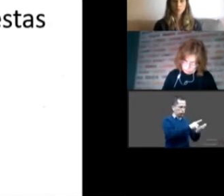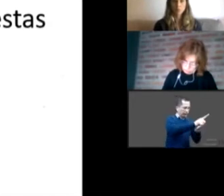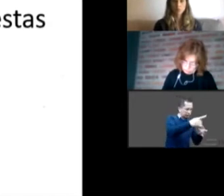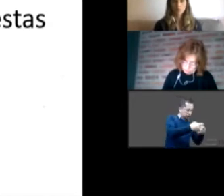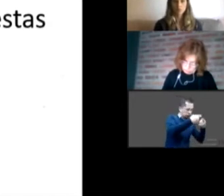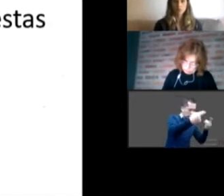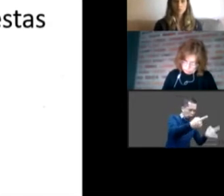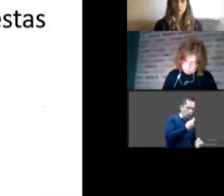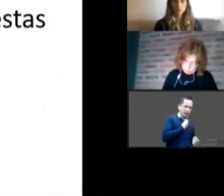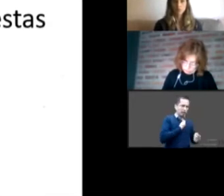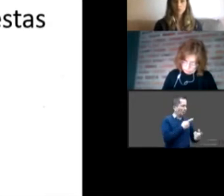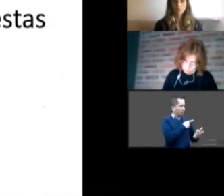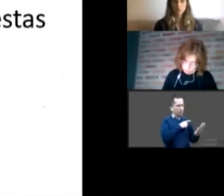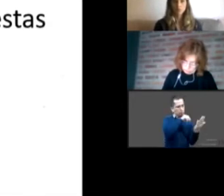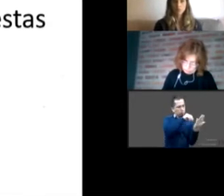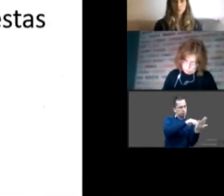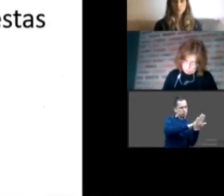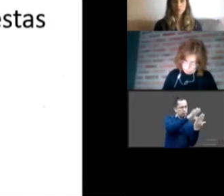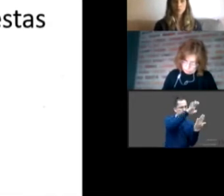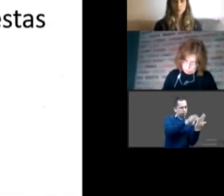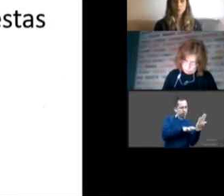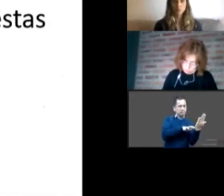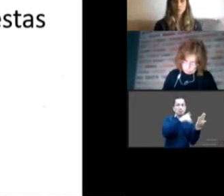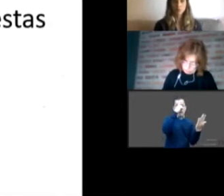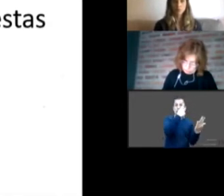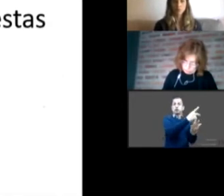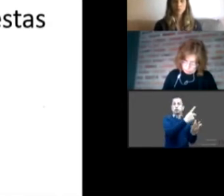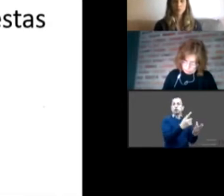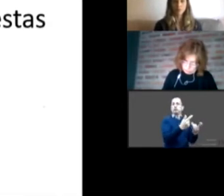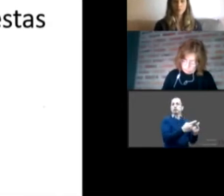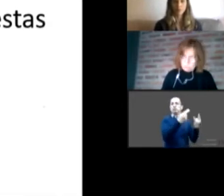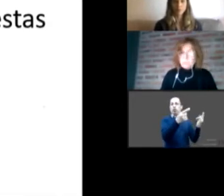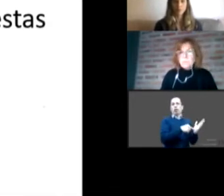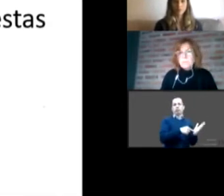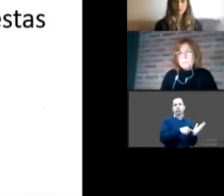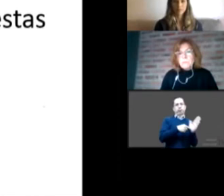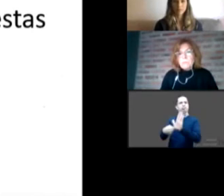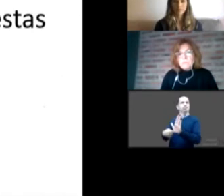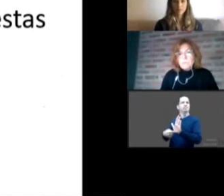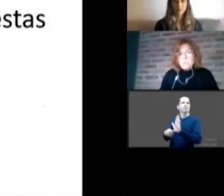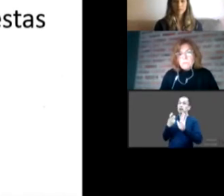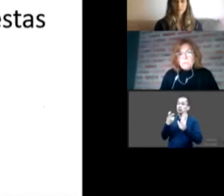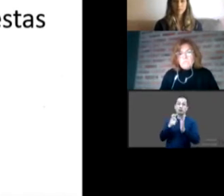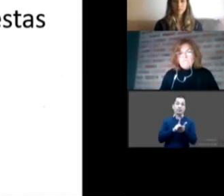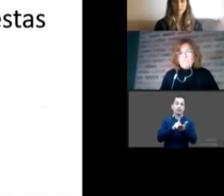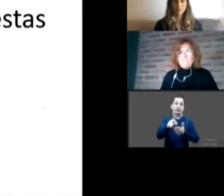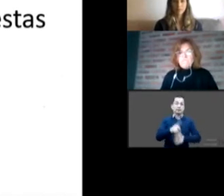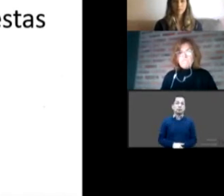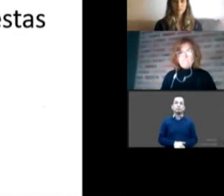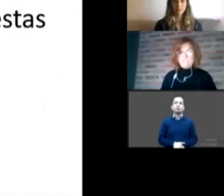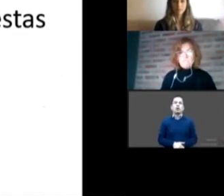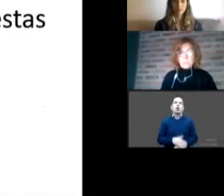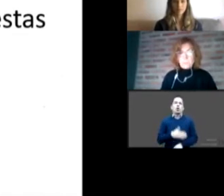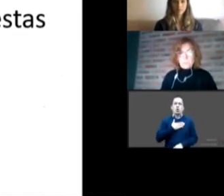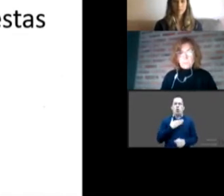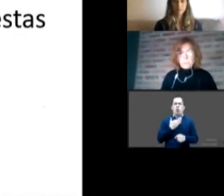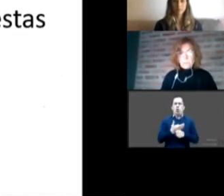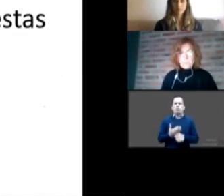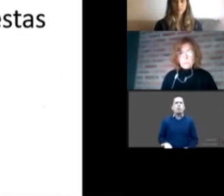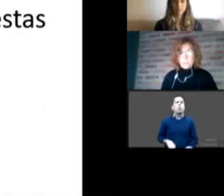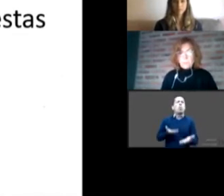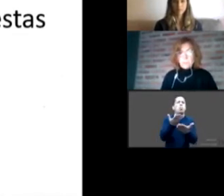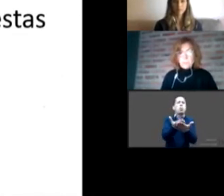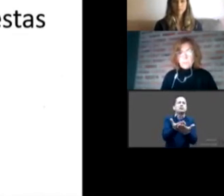entonces lo que propongo para el panel es reflexionar sobre las motivaciones esto es para